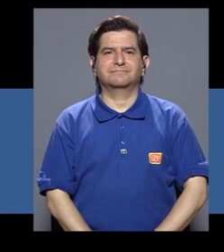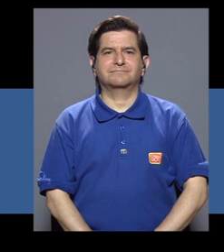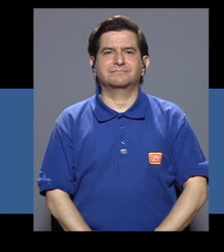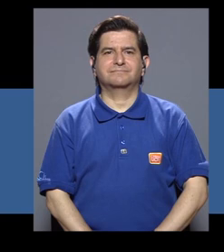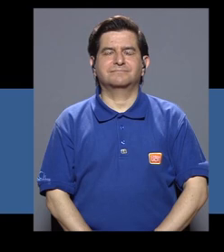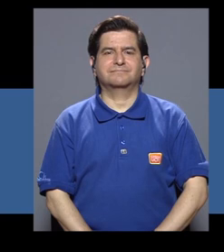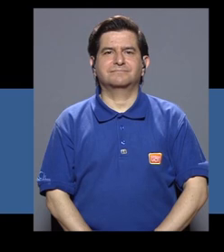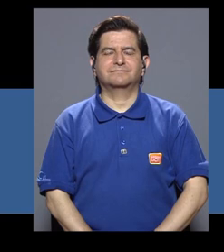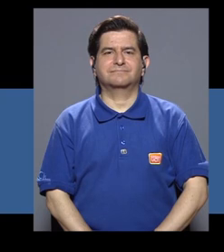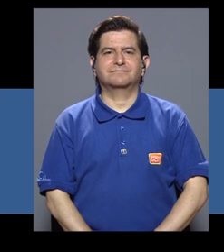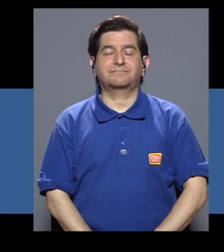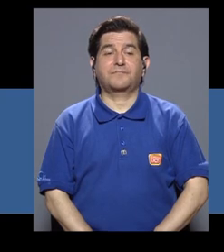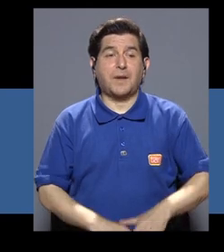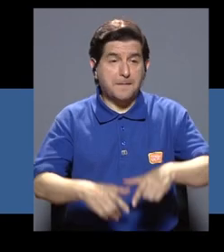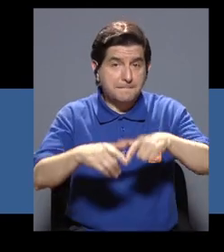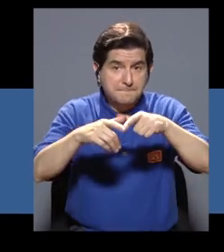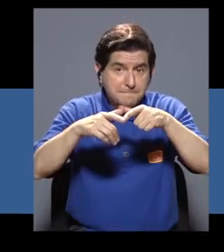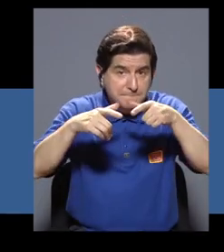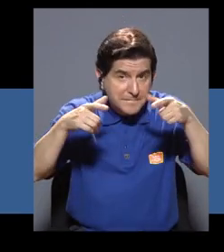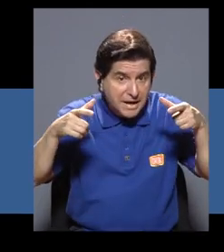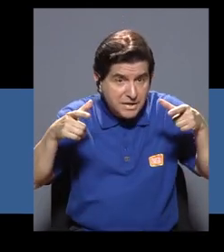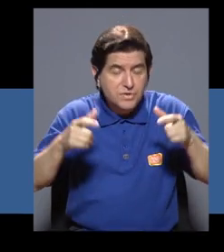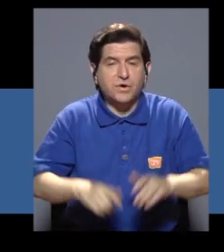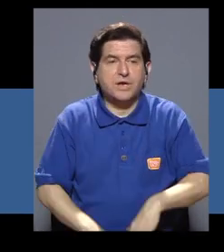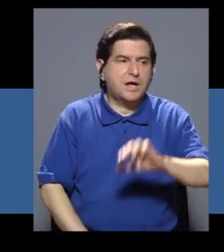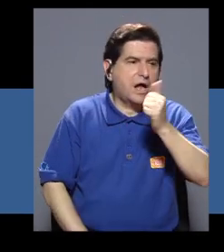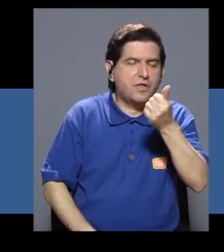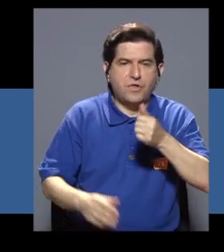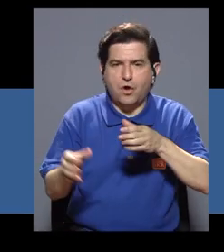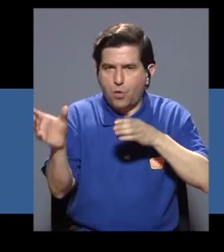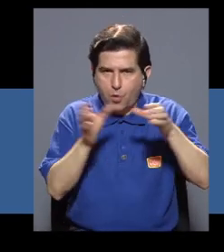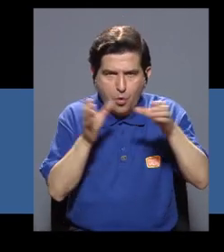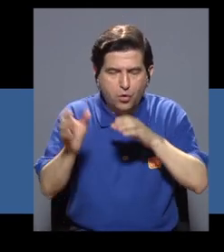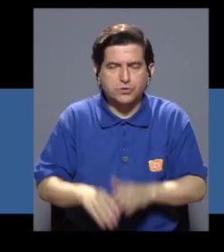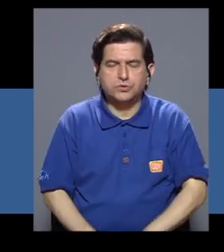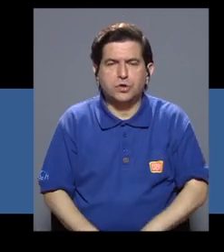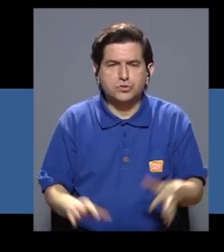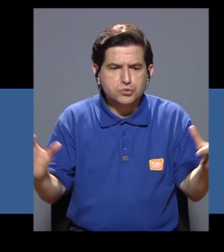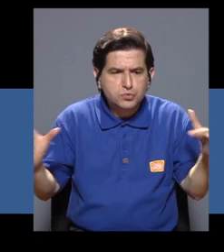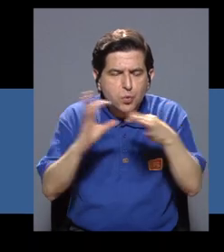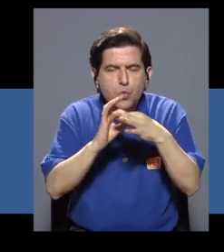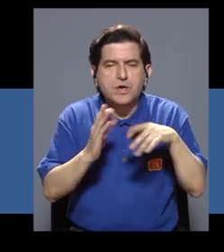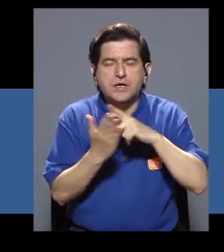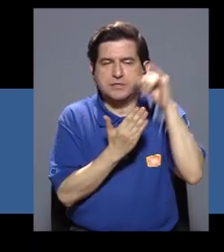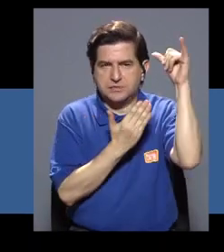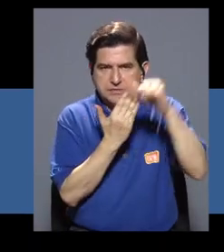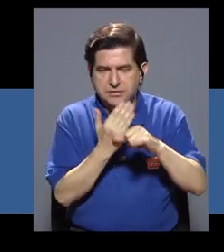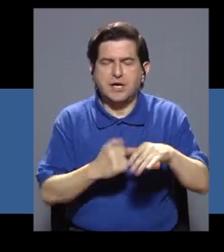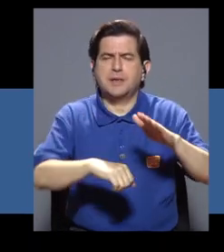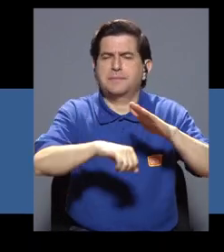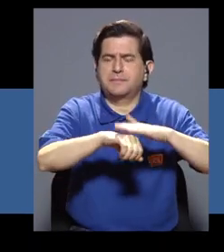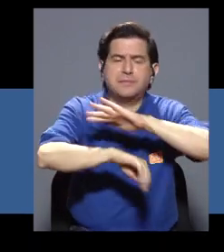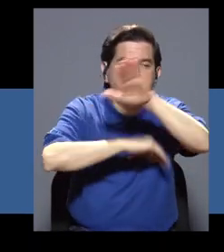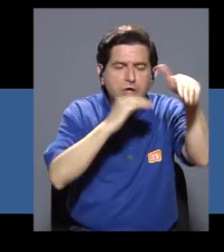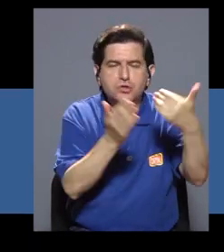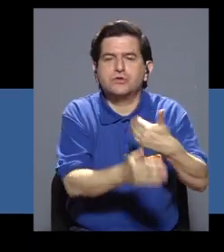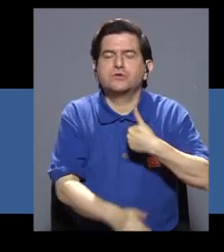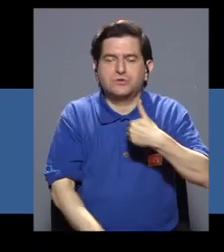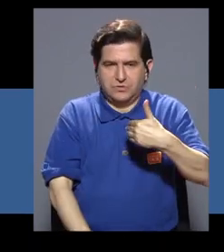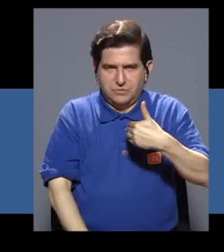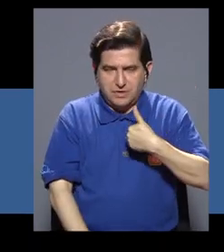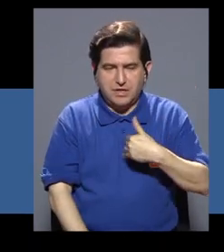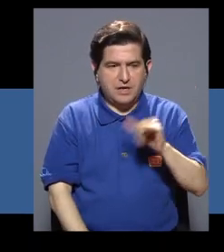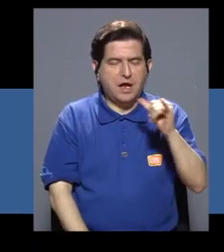A medida que la mayor cantidad de otros comercios se liguen a este tipo de proyectos, pues va a permitir que todos tengamos un